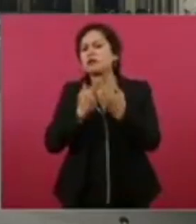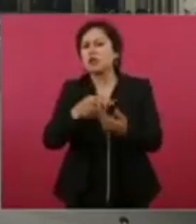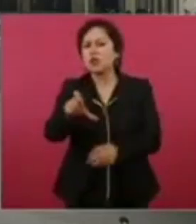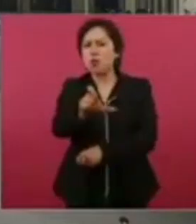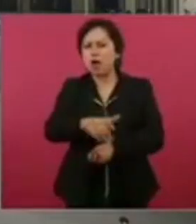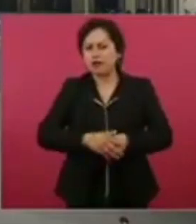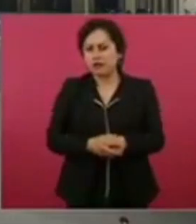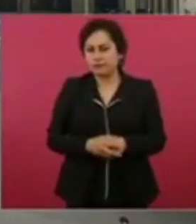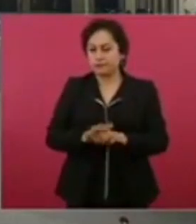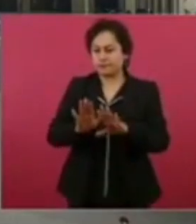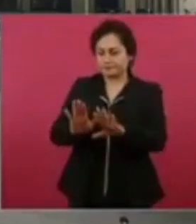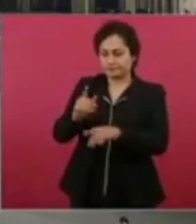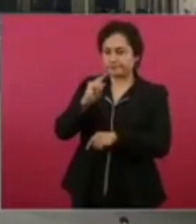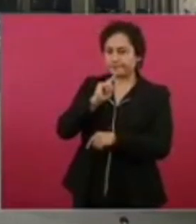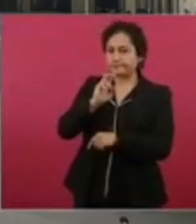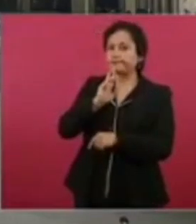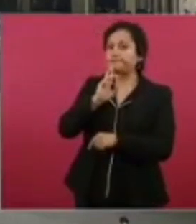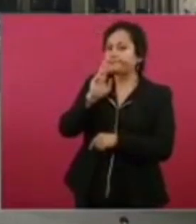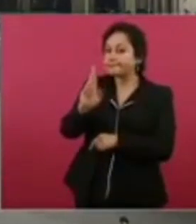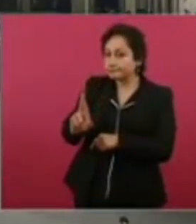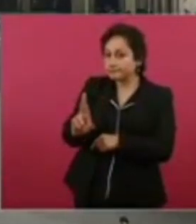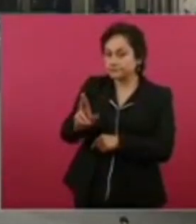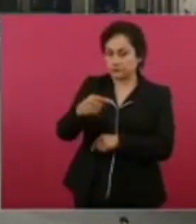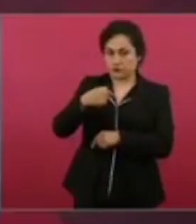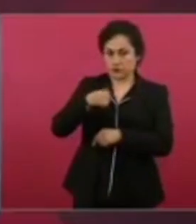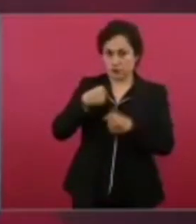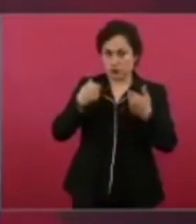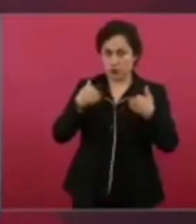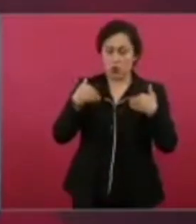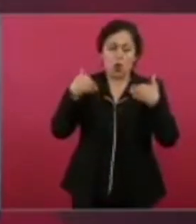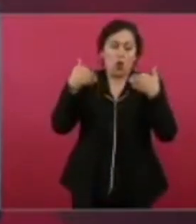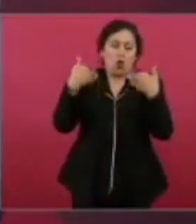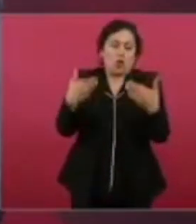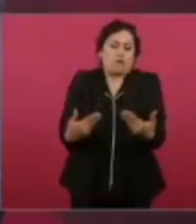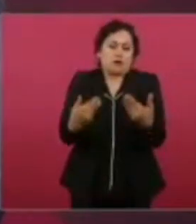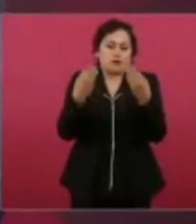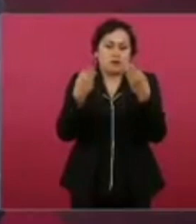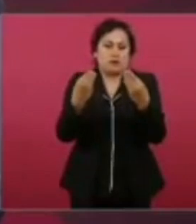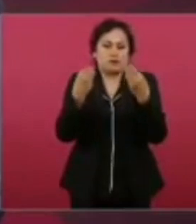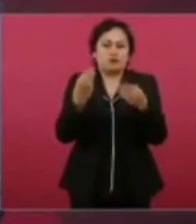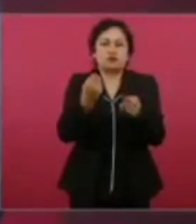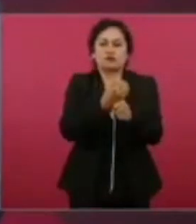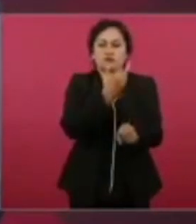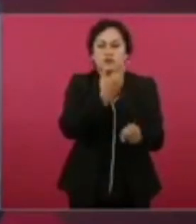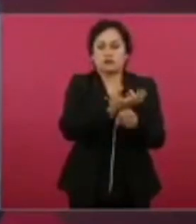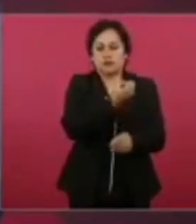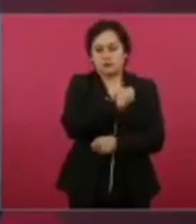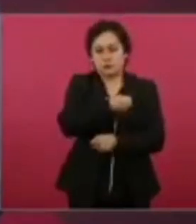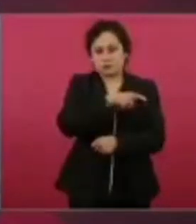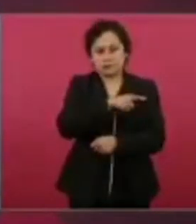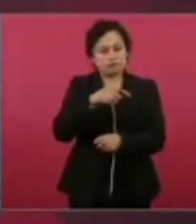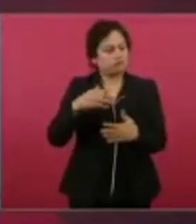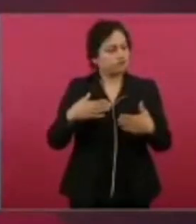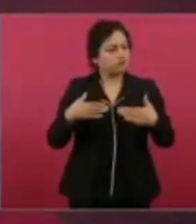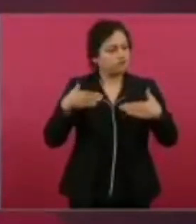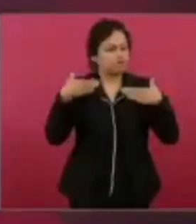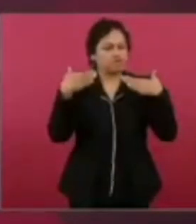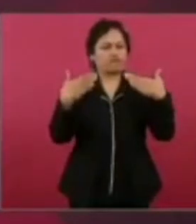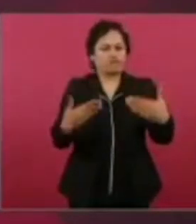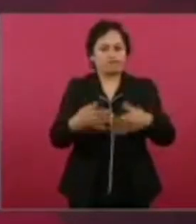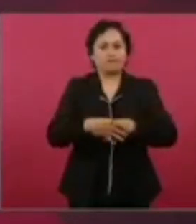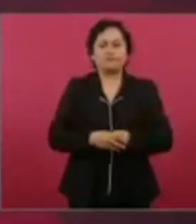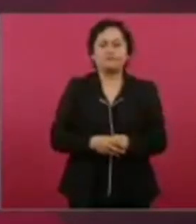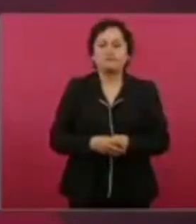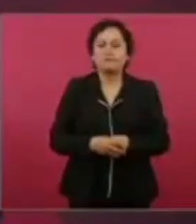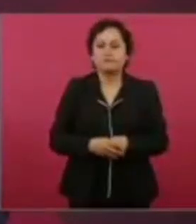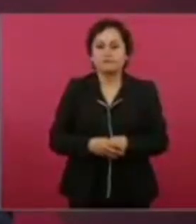Le tengo mucha confianza al doctor Jorge Alcocer, al secretario de Salud, igual al